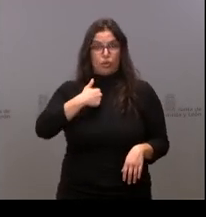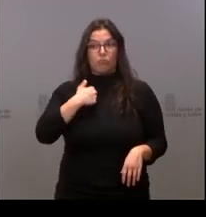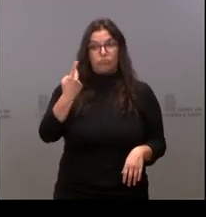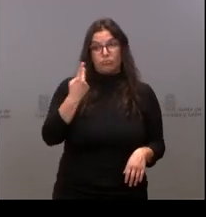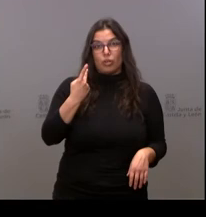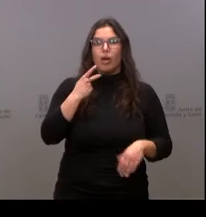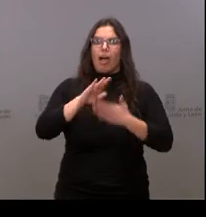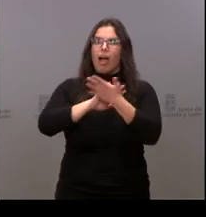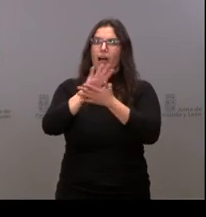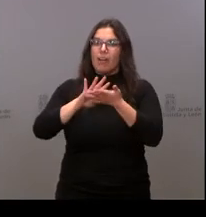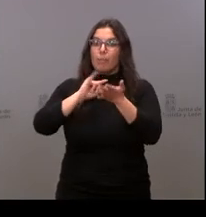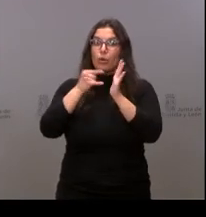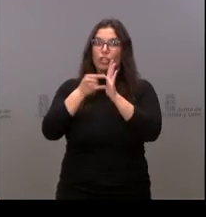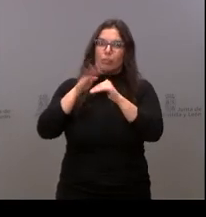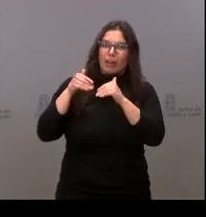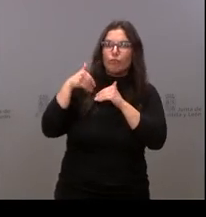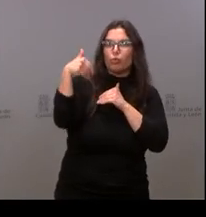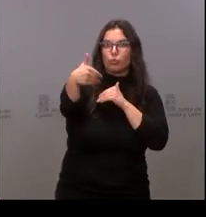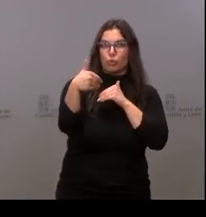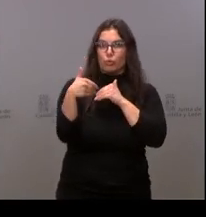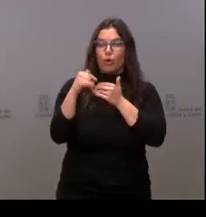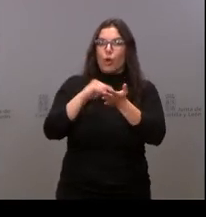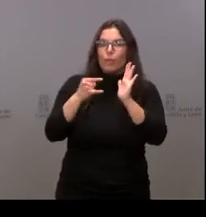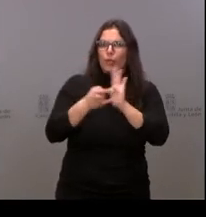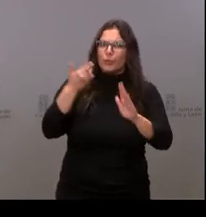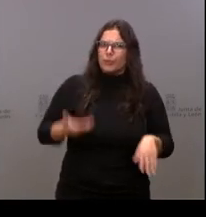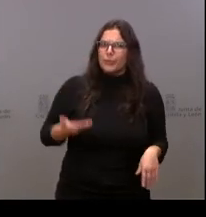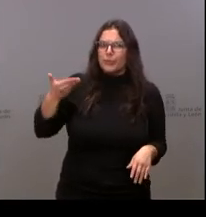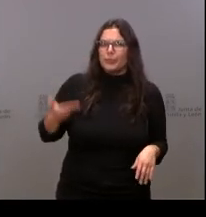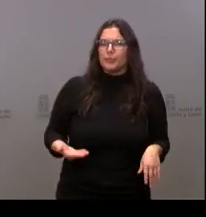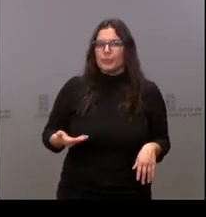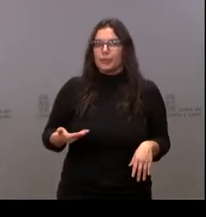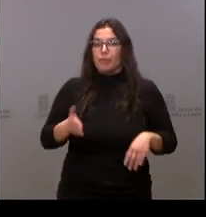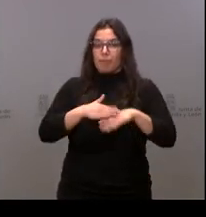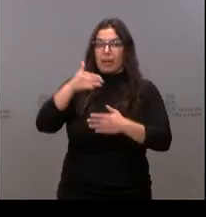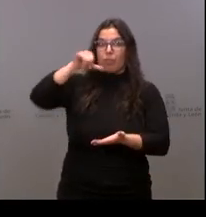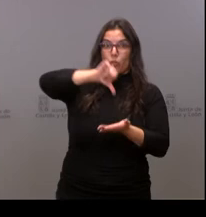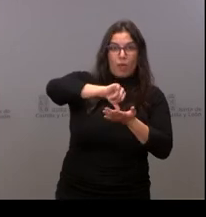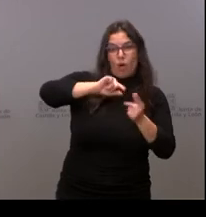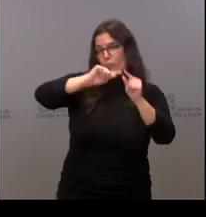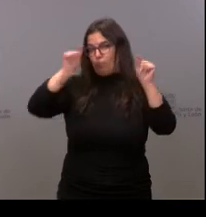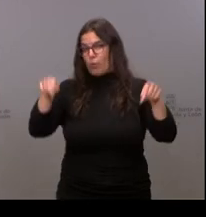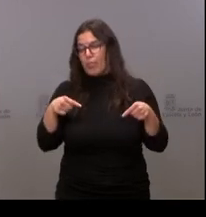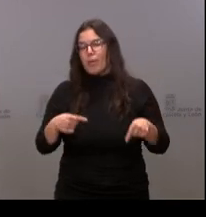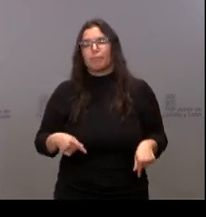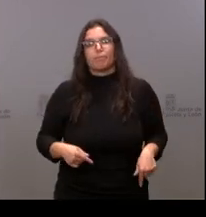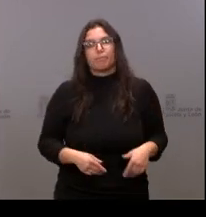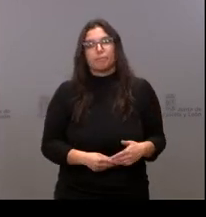para hablar de proyectos de futuro, de proyectos importantes para la ciudad y para toda la provincia.